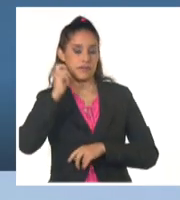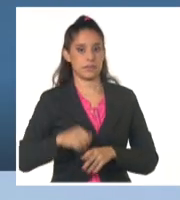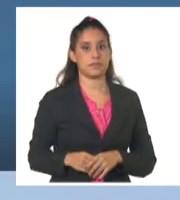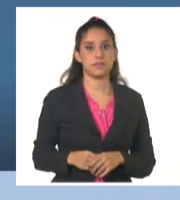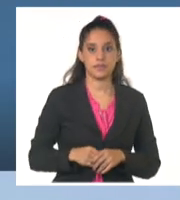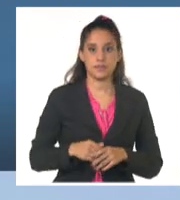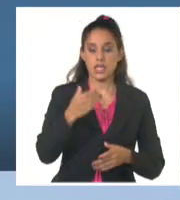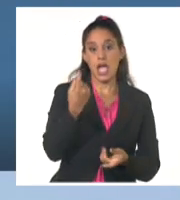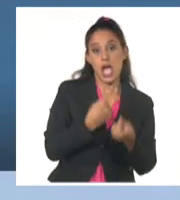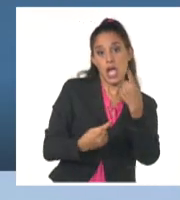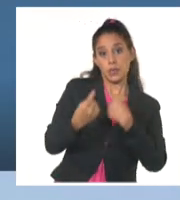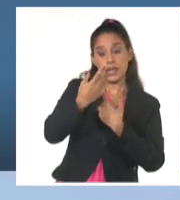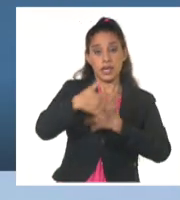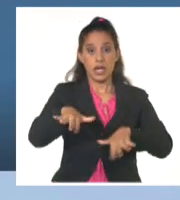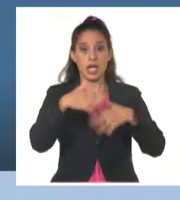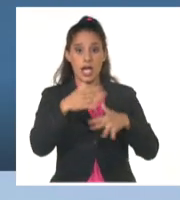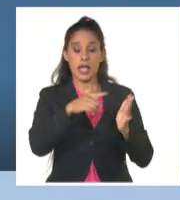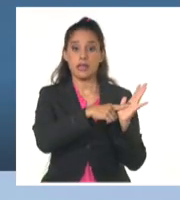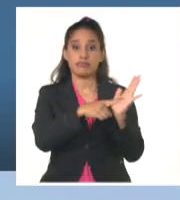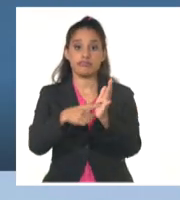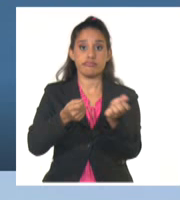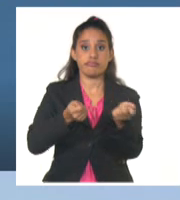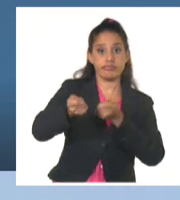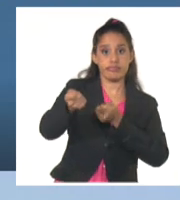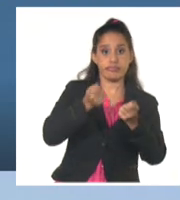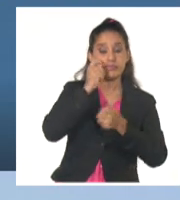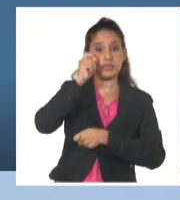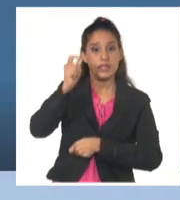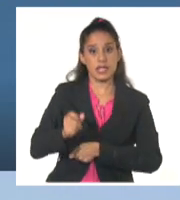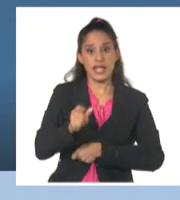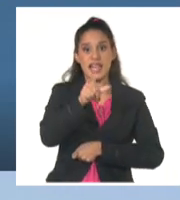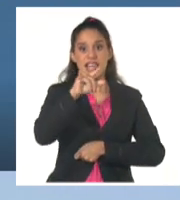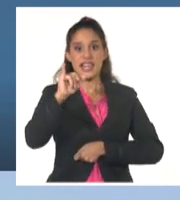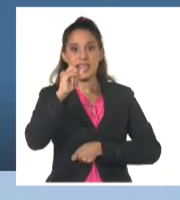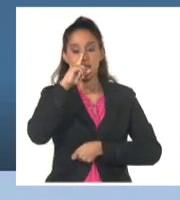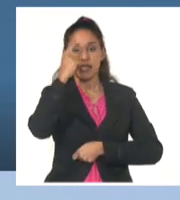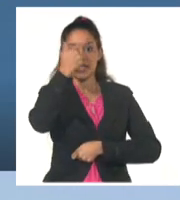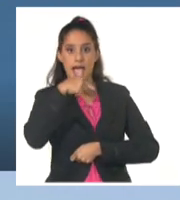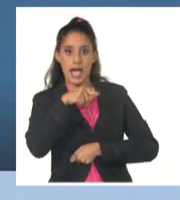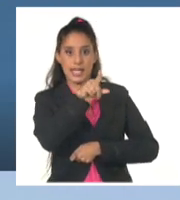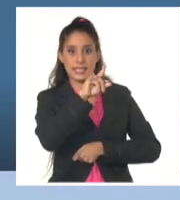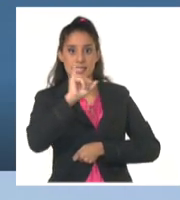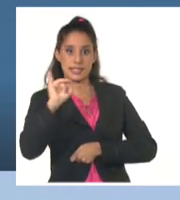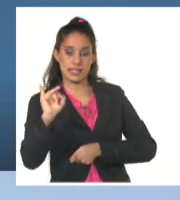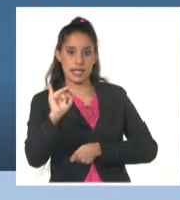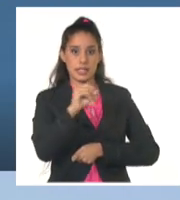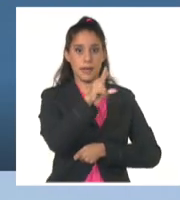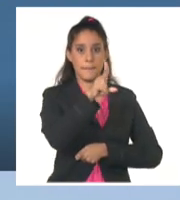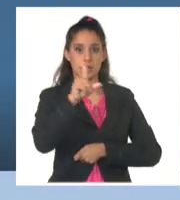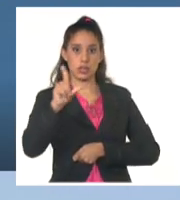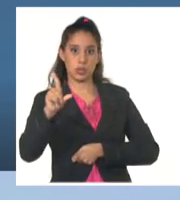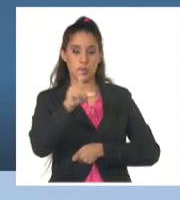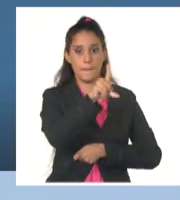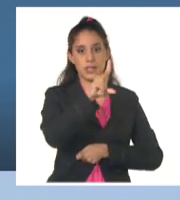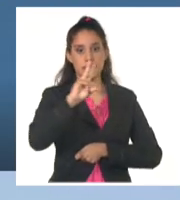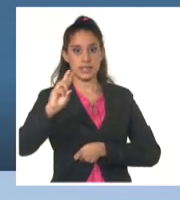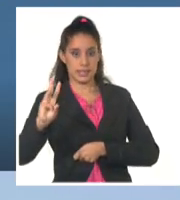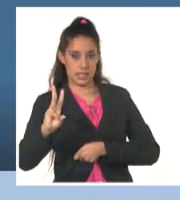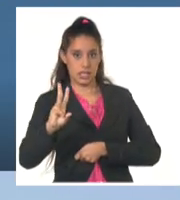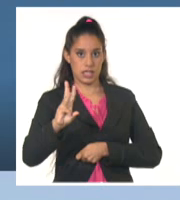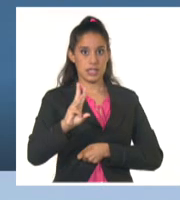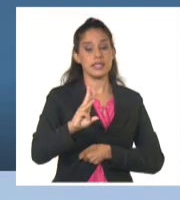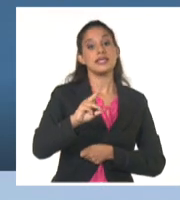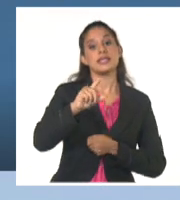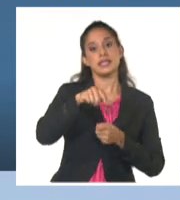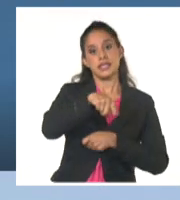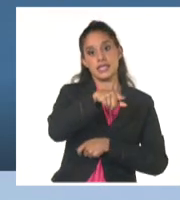alternativas se recomiendan a los conductores utilizar línea diecisiete, veintiuno, veintitrés, veintiséis, Zapata,